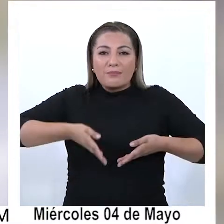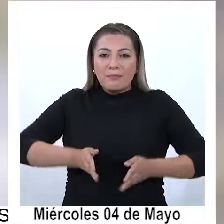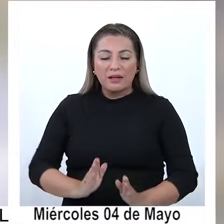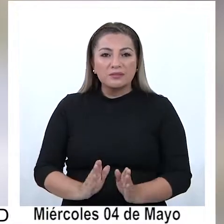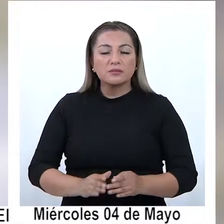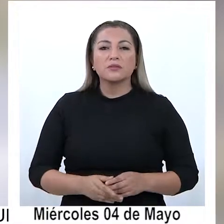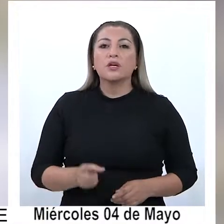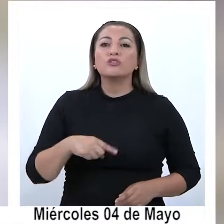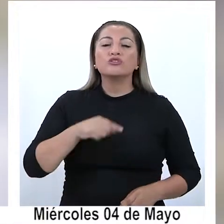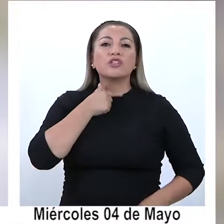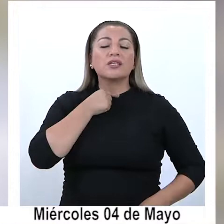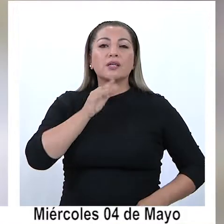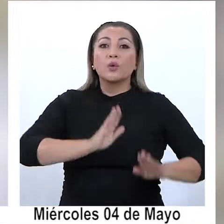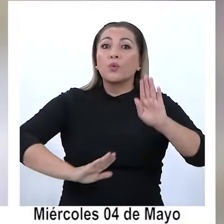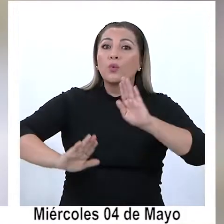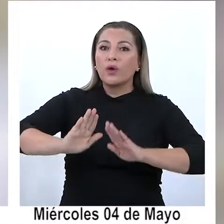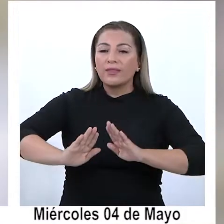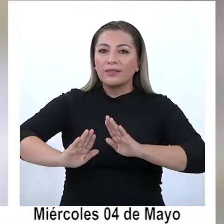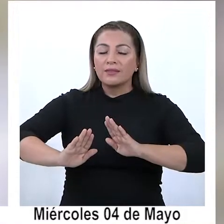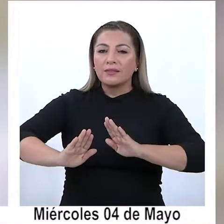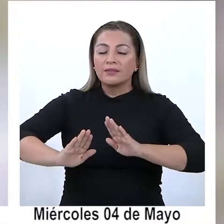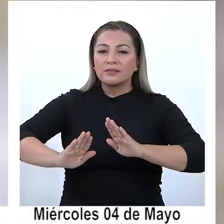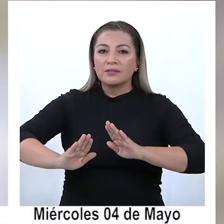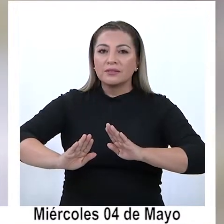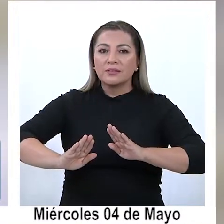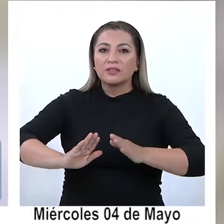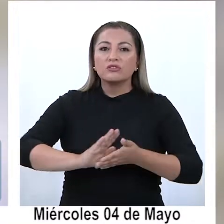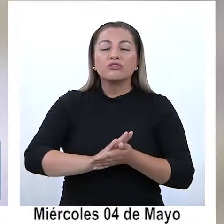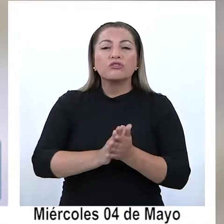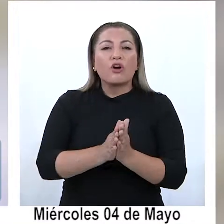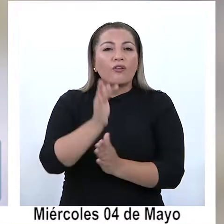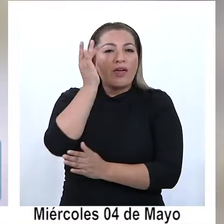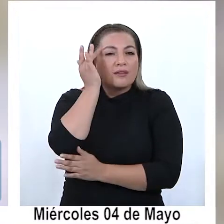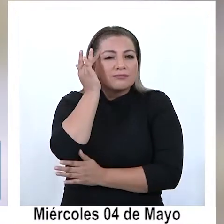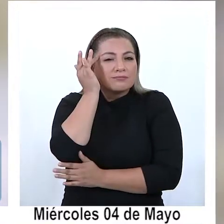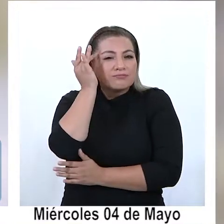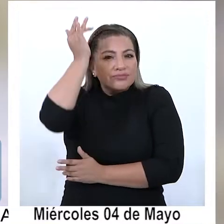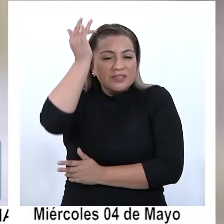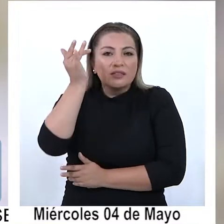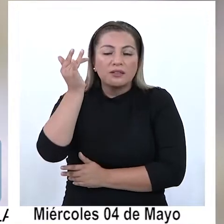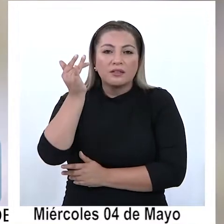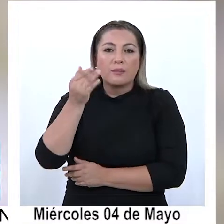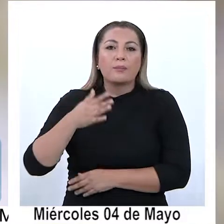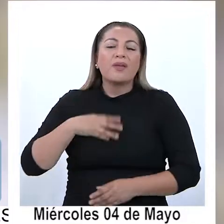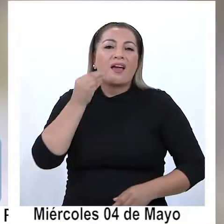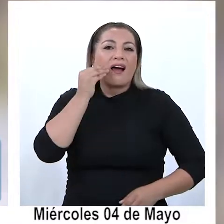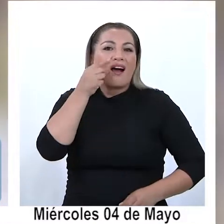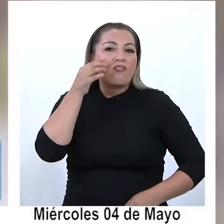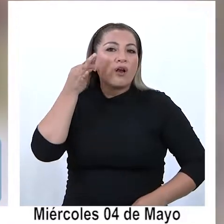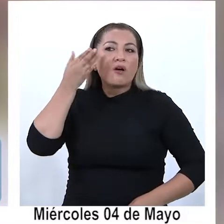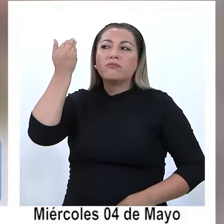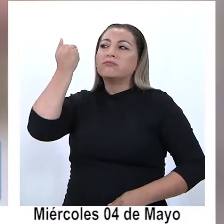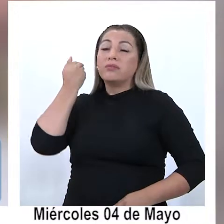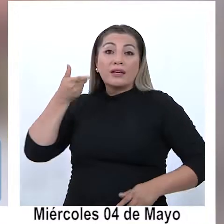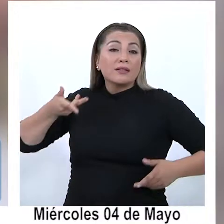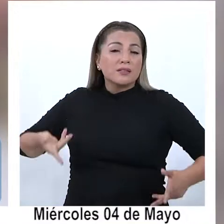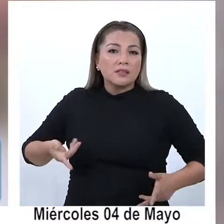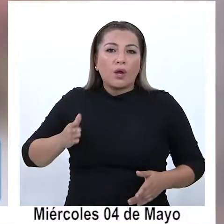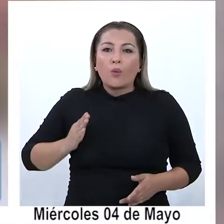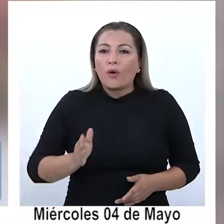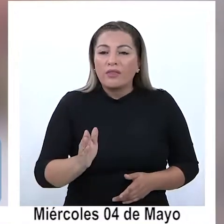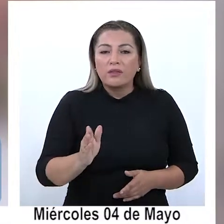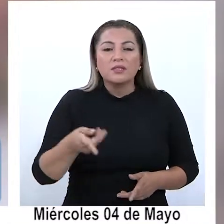preservar y resguardar toda esta sabiduría que ha sido manejada por nuestros abuelos y nuestras abuelas, ya que